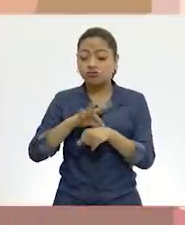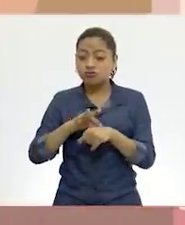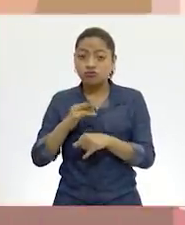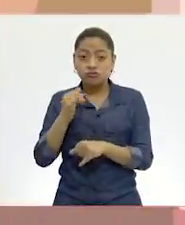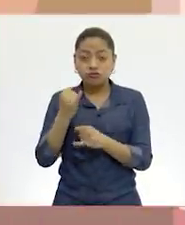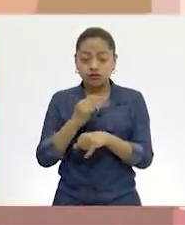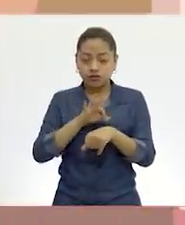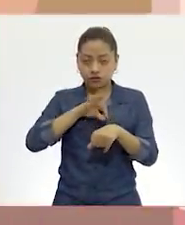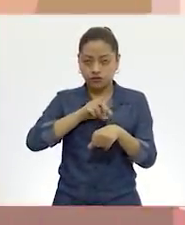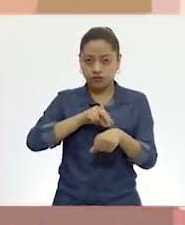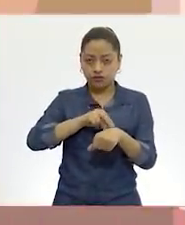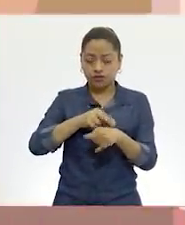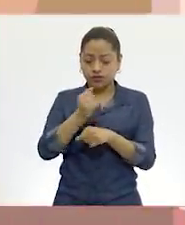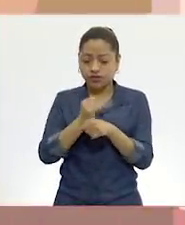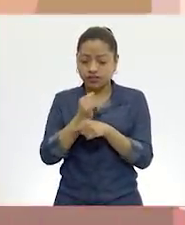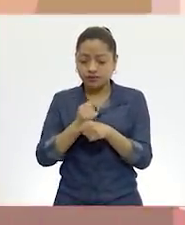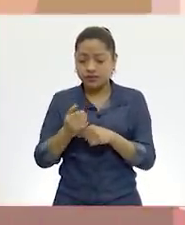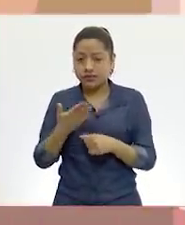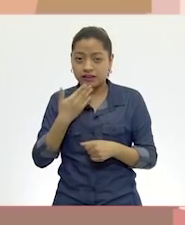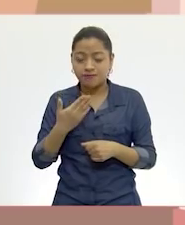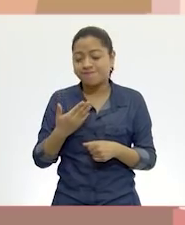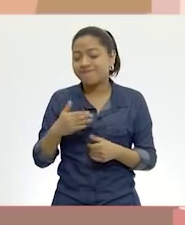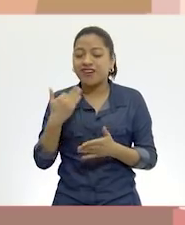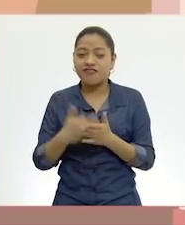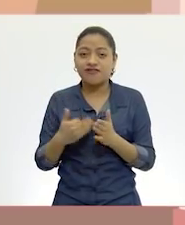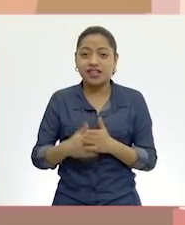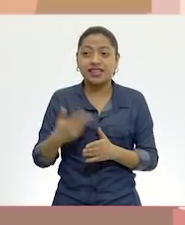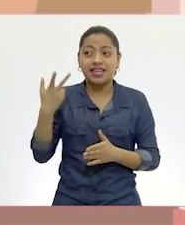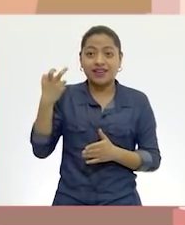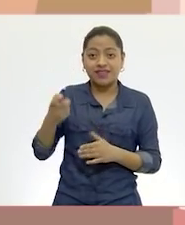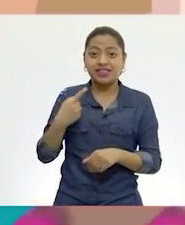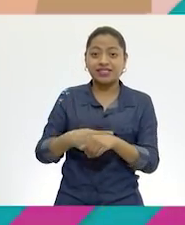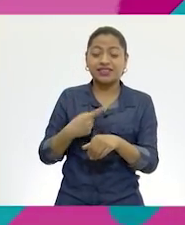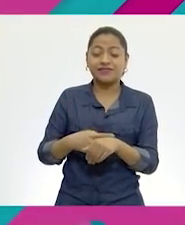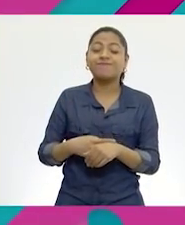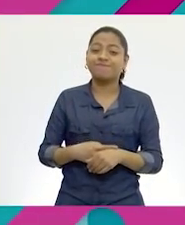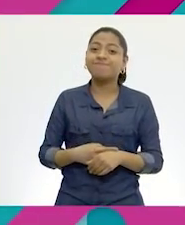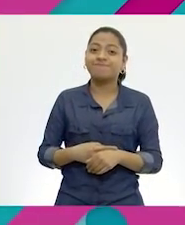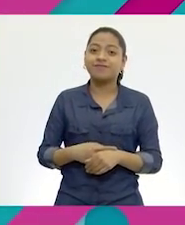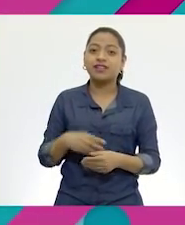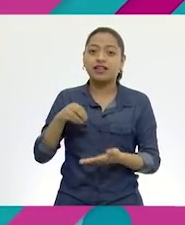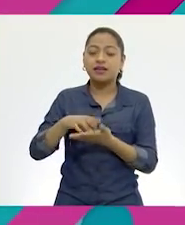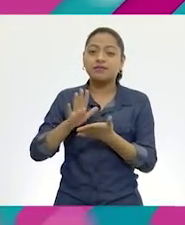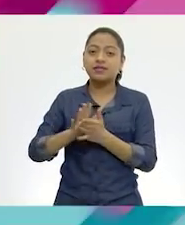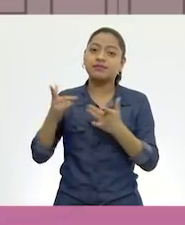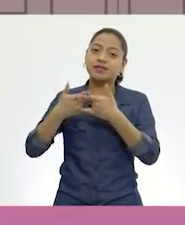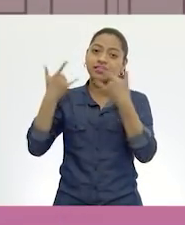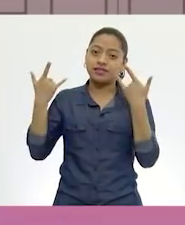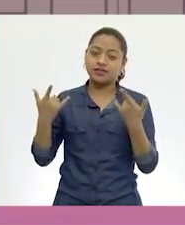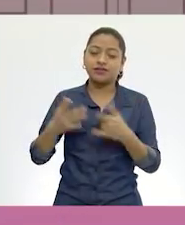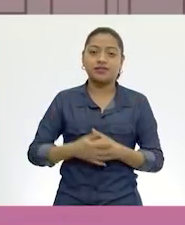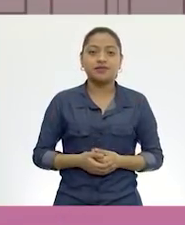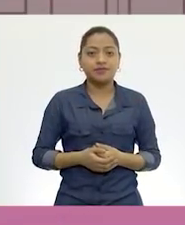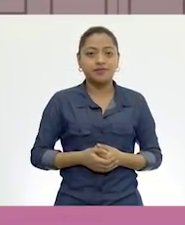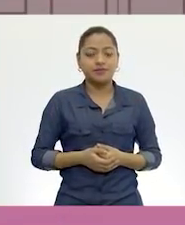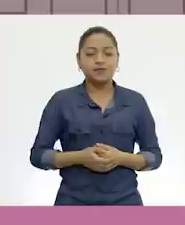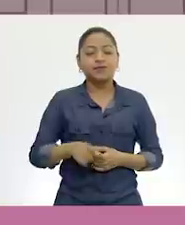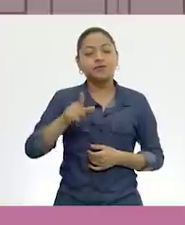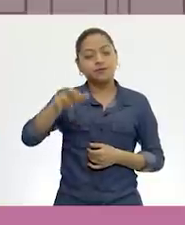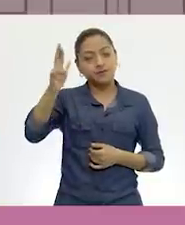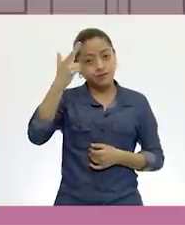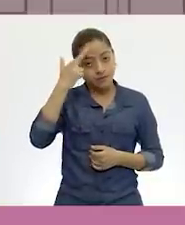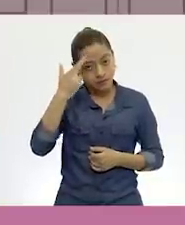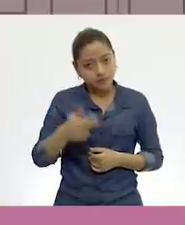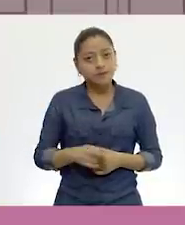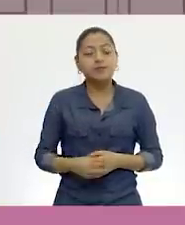Sin duda, este fue un hecho que marcó la historia de la humanidad. ¿No lo creen? Por último, recuerden que mantener